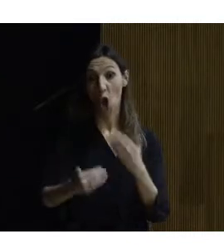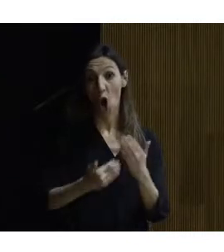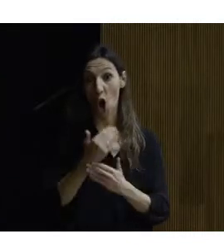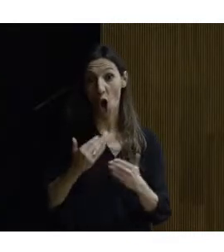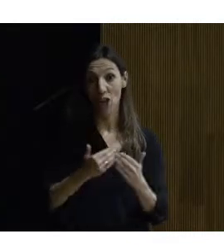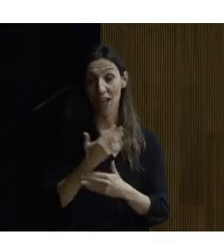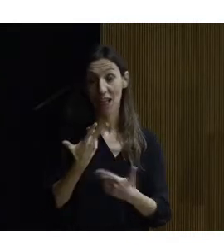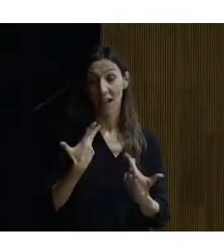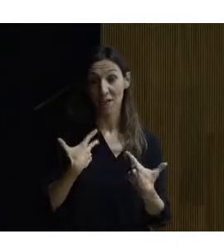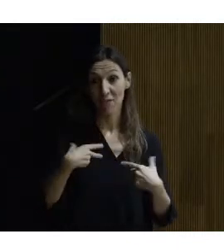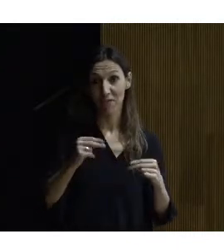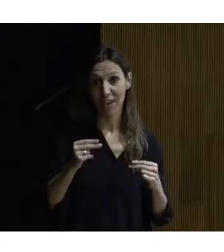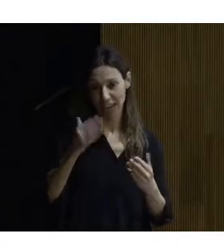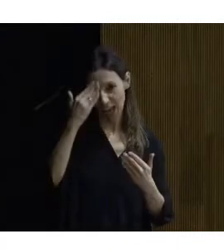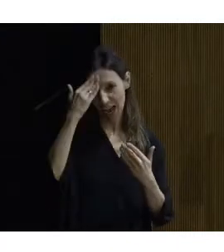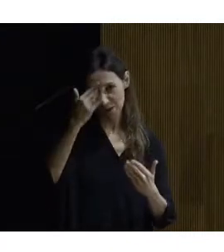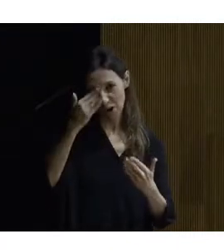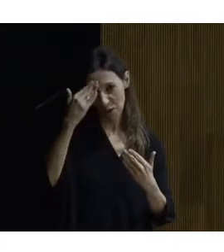increíble enhorabuena